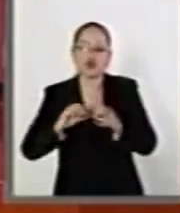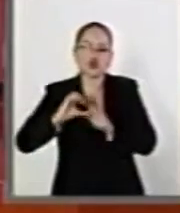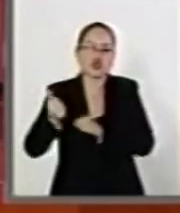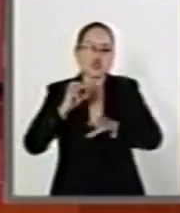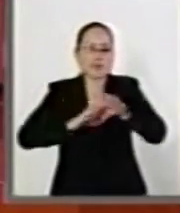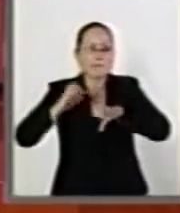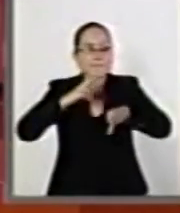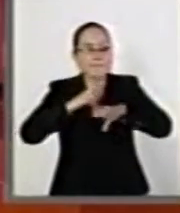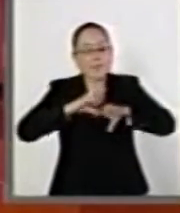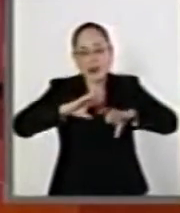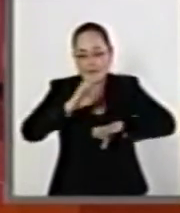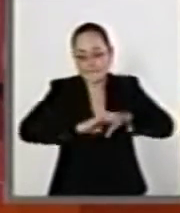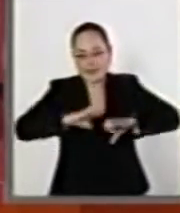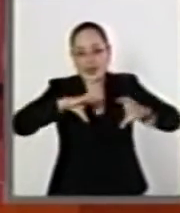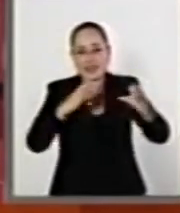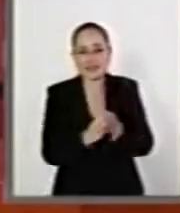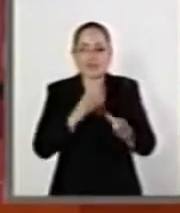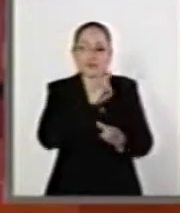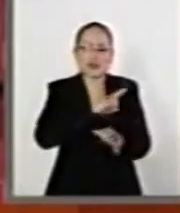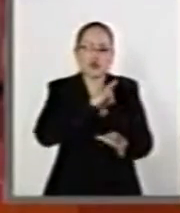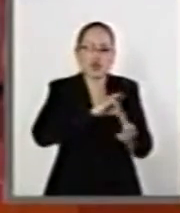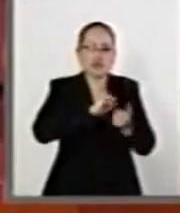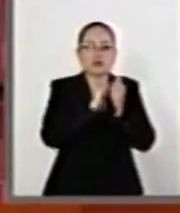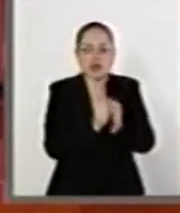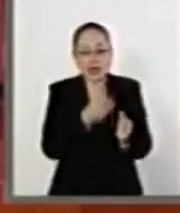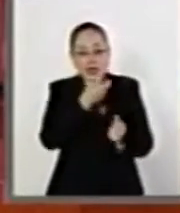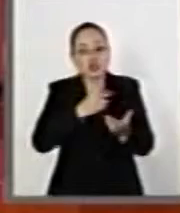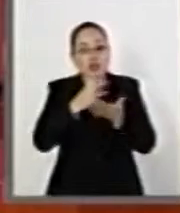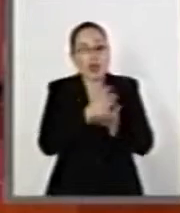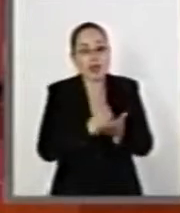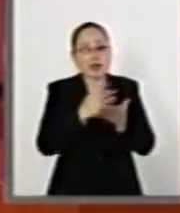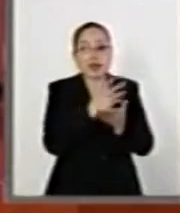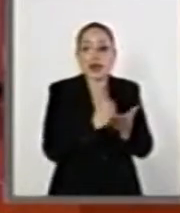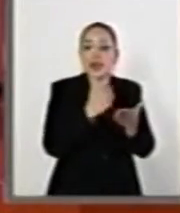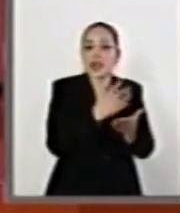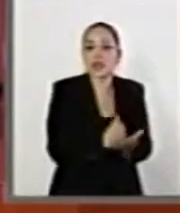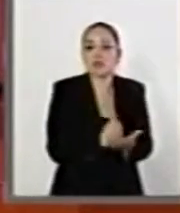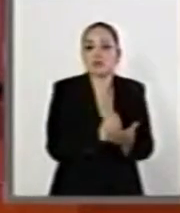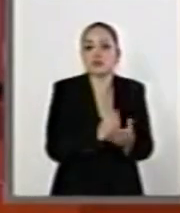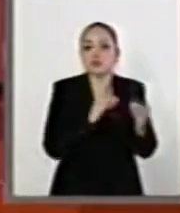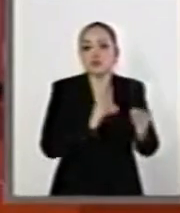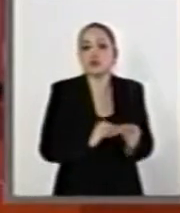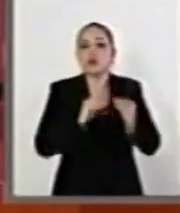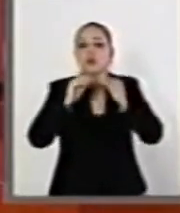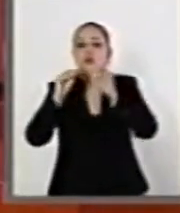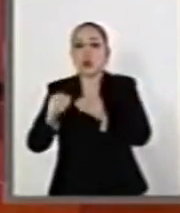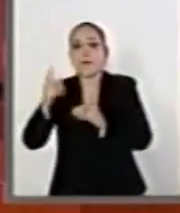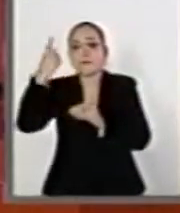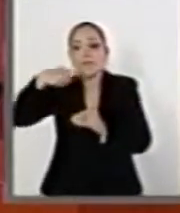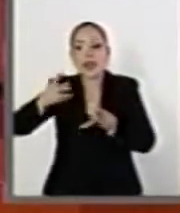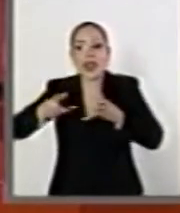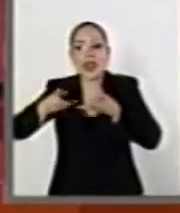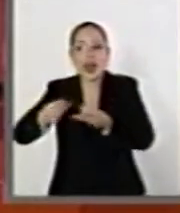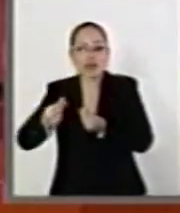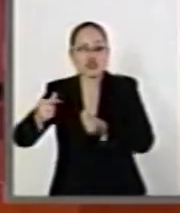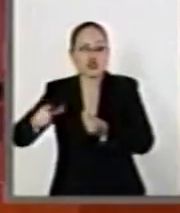privadas en la reforma energética, no entraran a las finanzas públicas